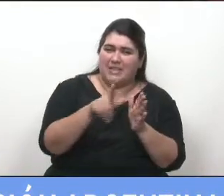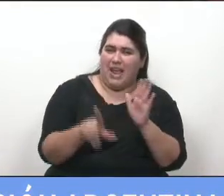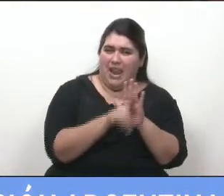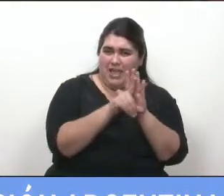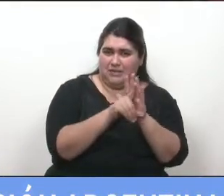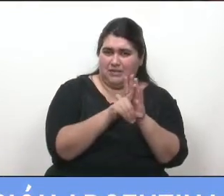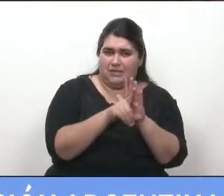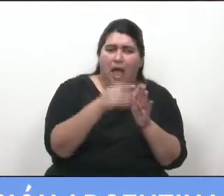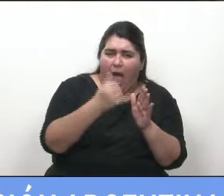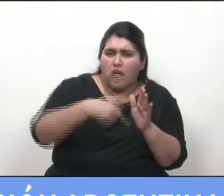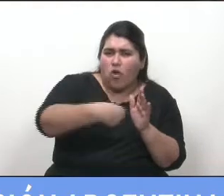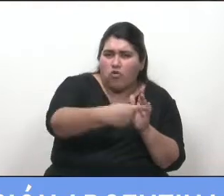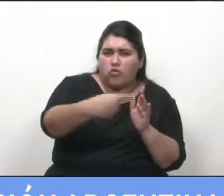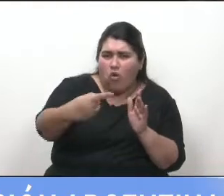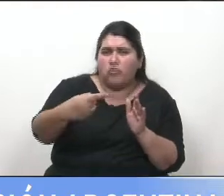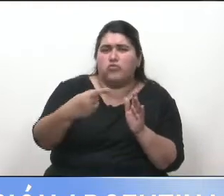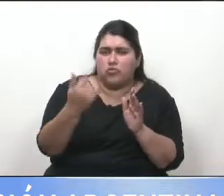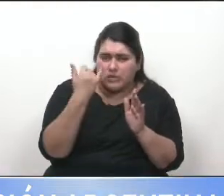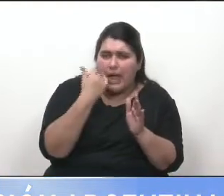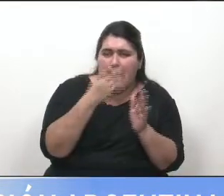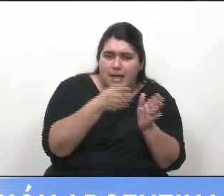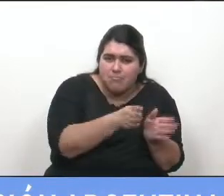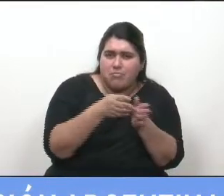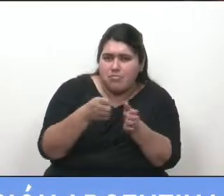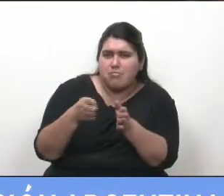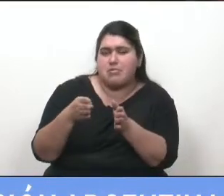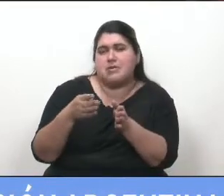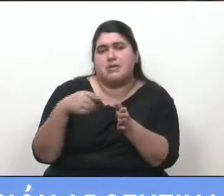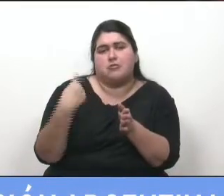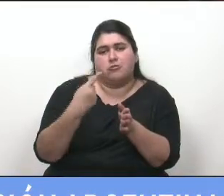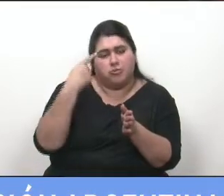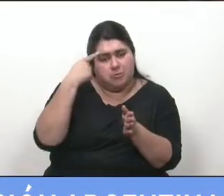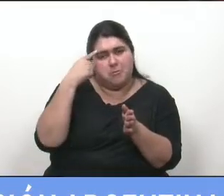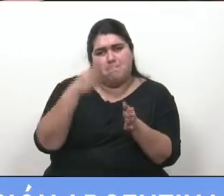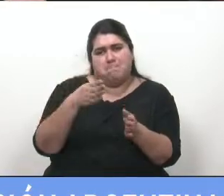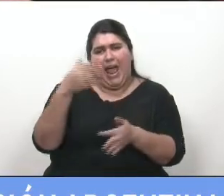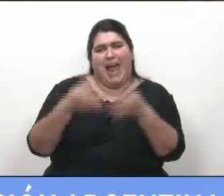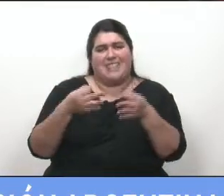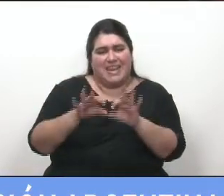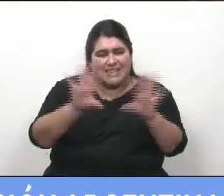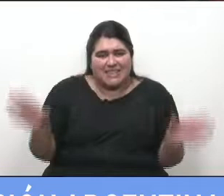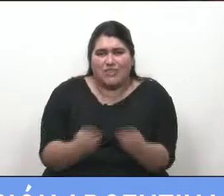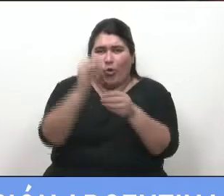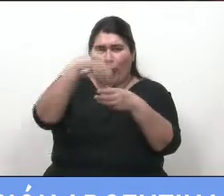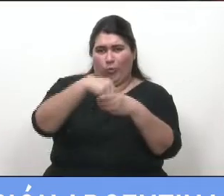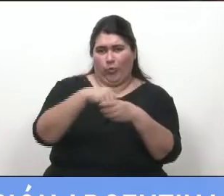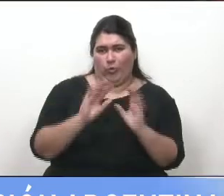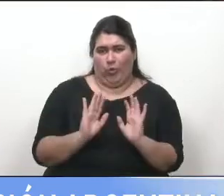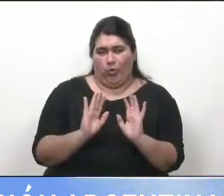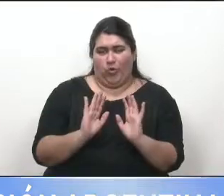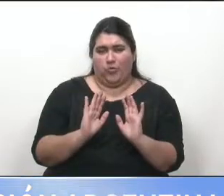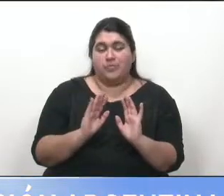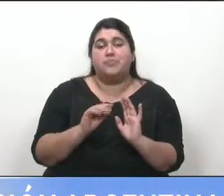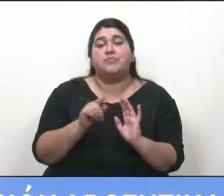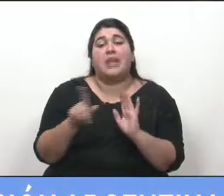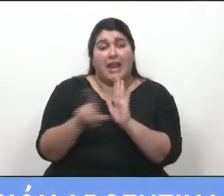secciones continúan vigente, nos lleva a que debamos efectuar un análisis general conjunto. La